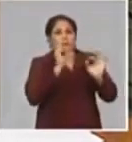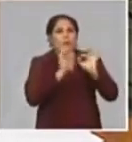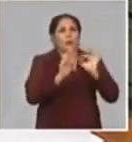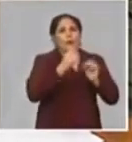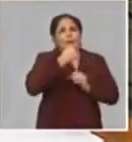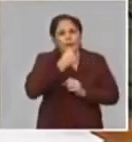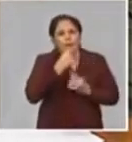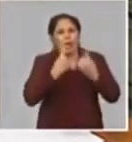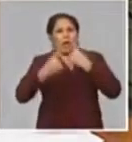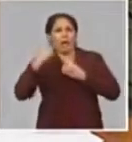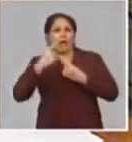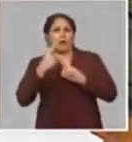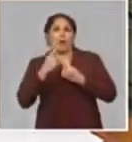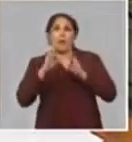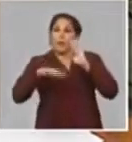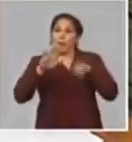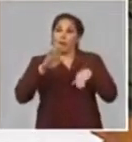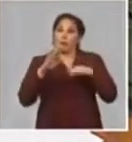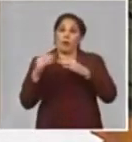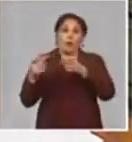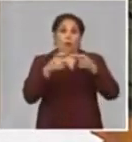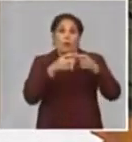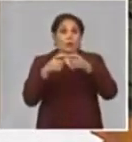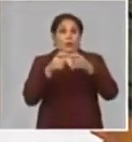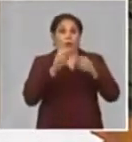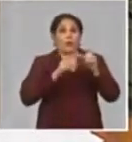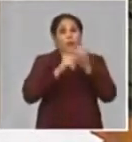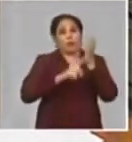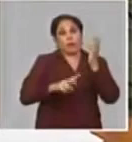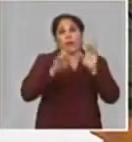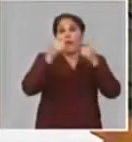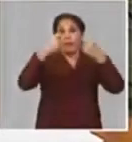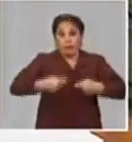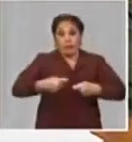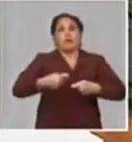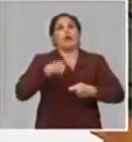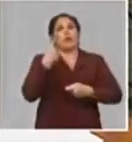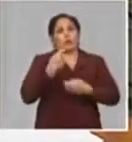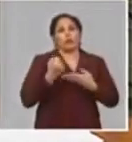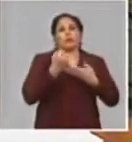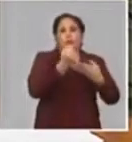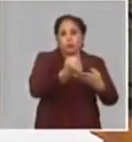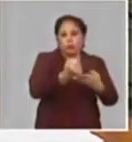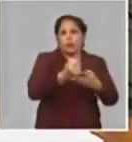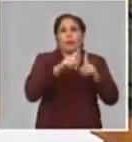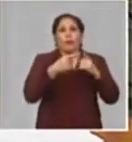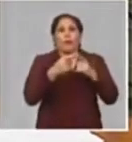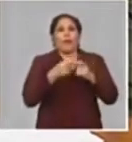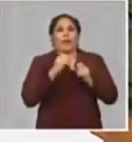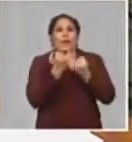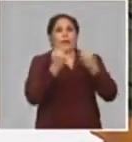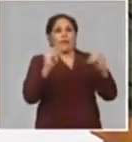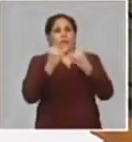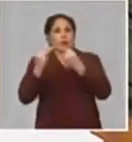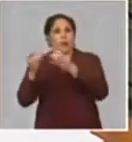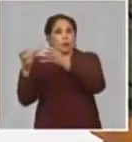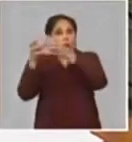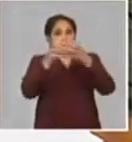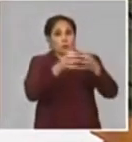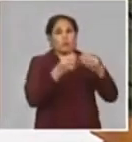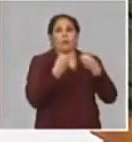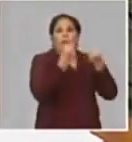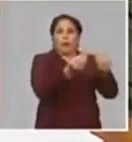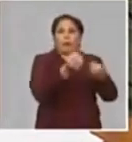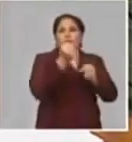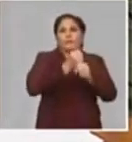como se decía en el Consejo de Defensa Municipal Provincial, nosotros apelamos desde lo individual y lo colectivo a aportar